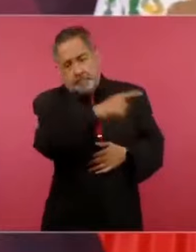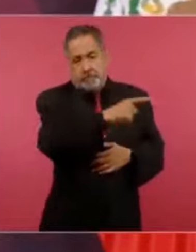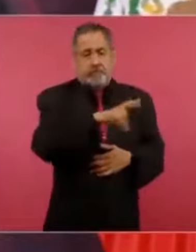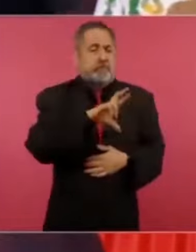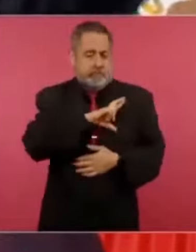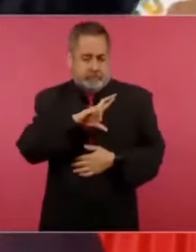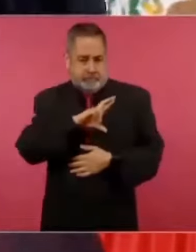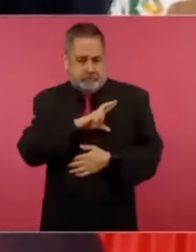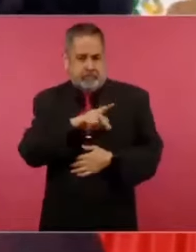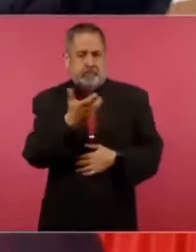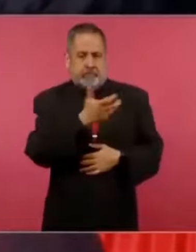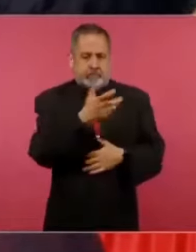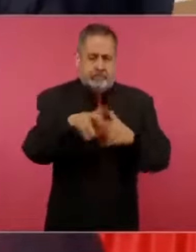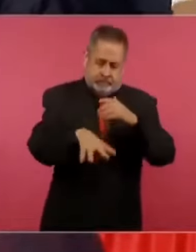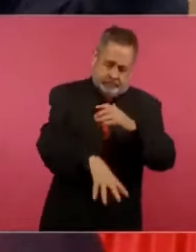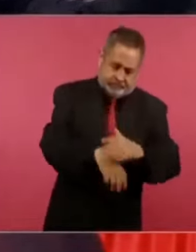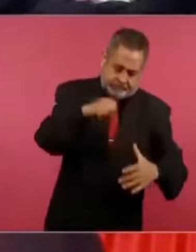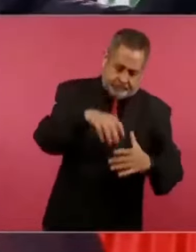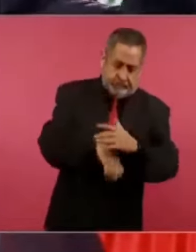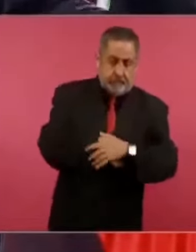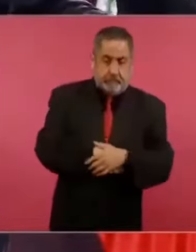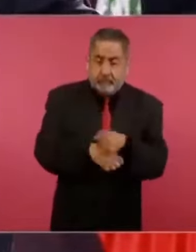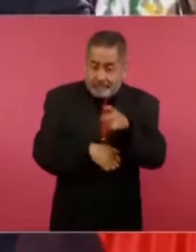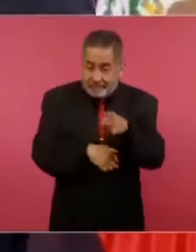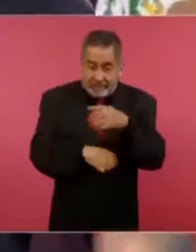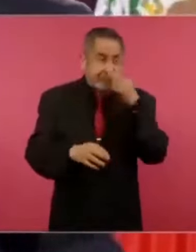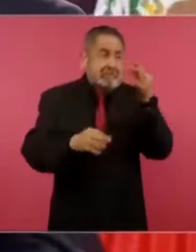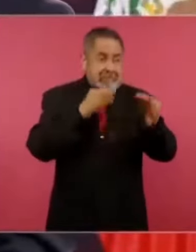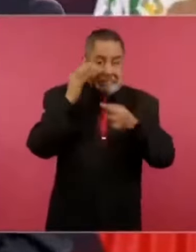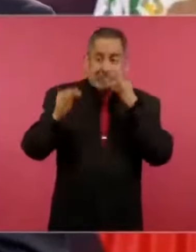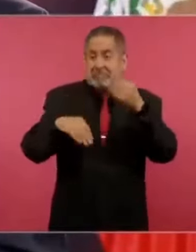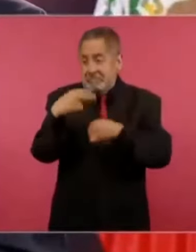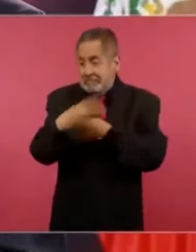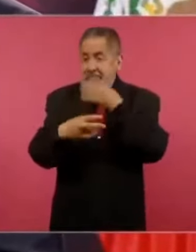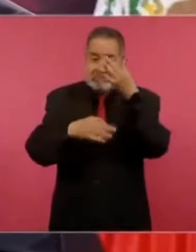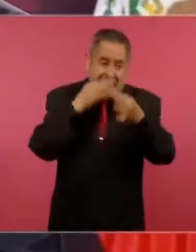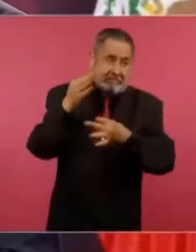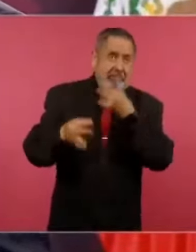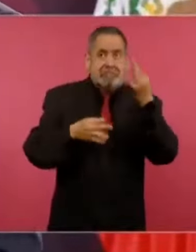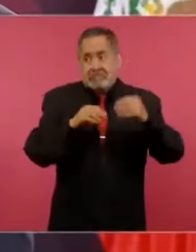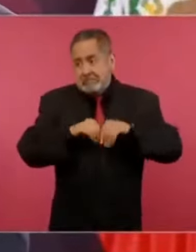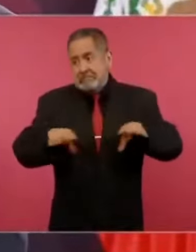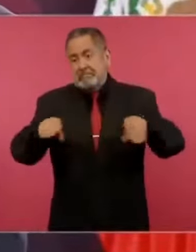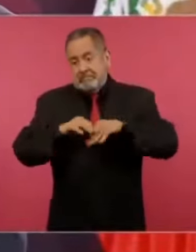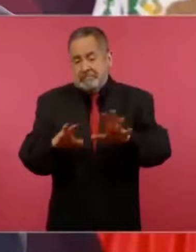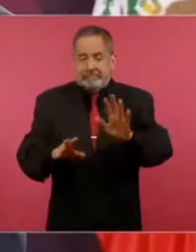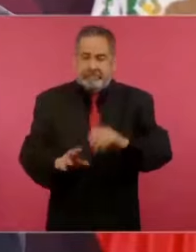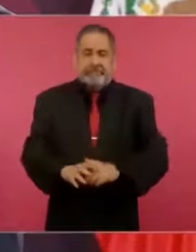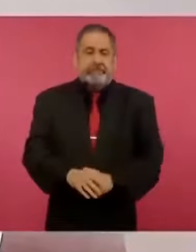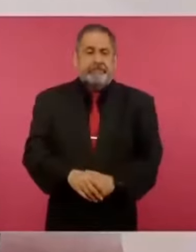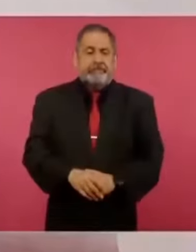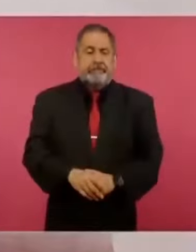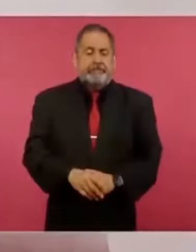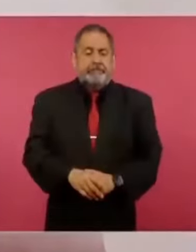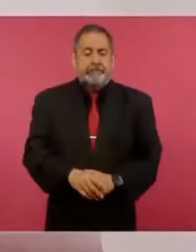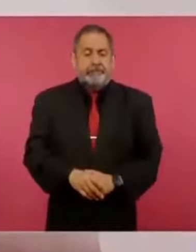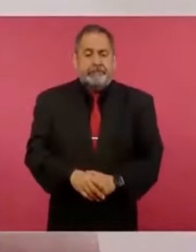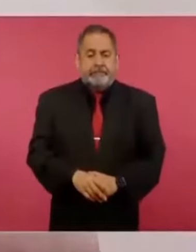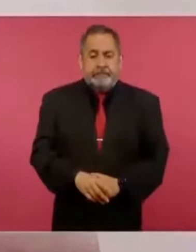Todo esto en los medios, campaña, y que